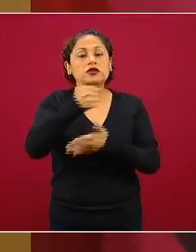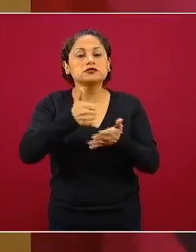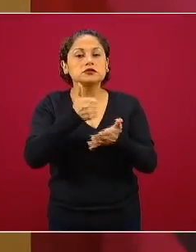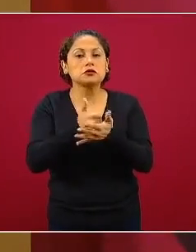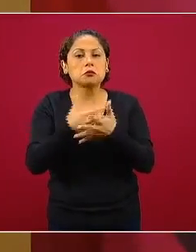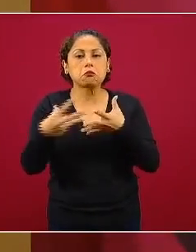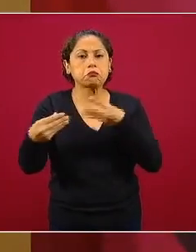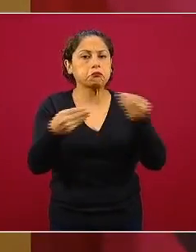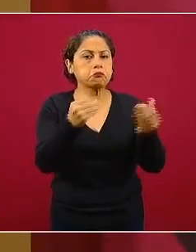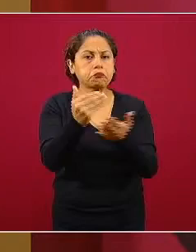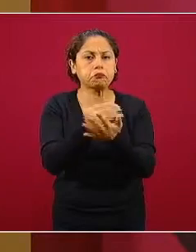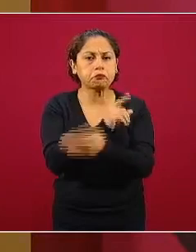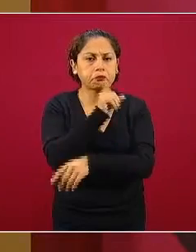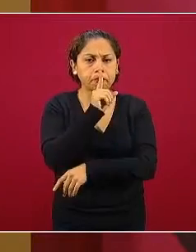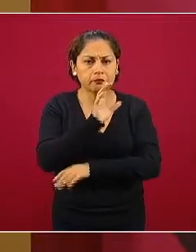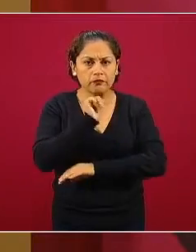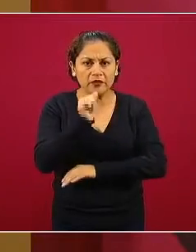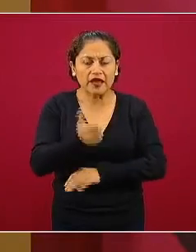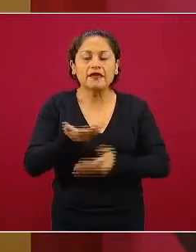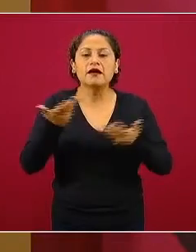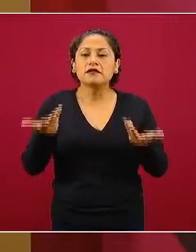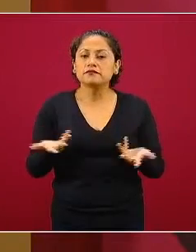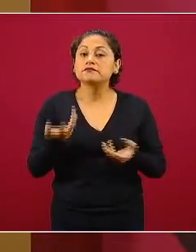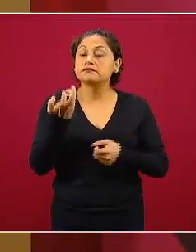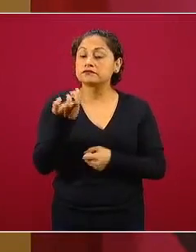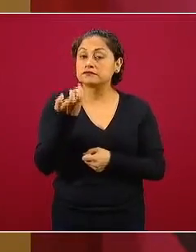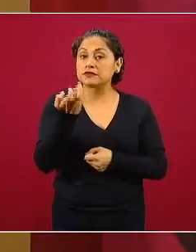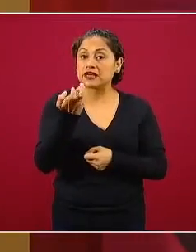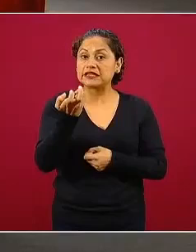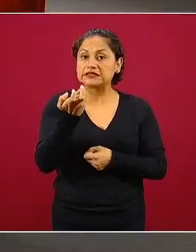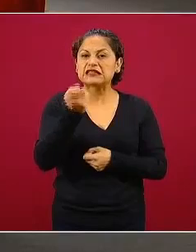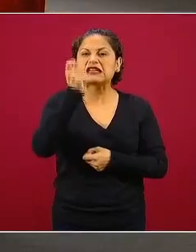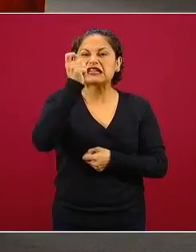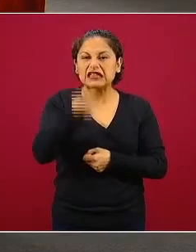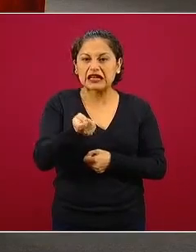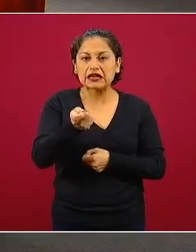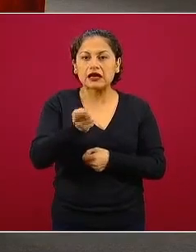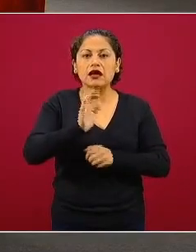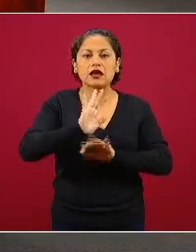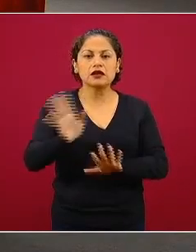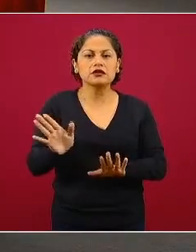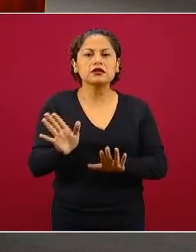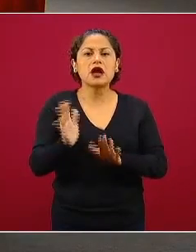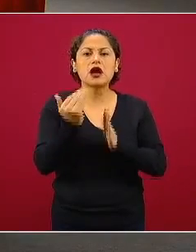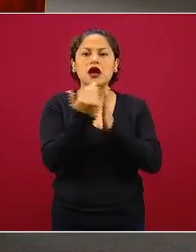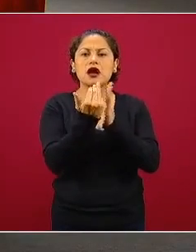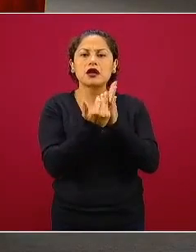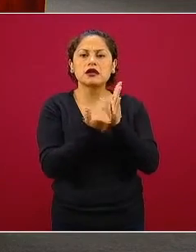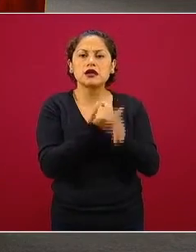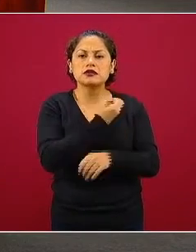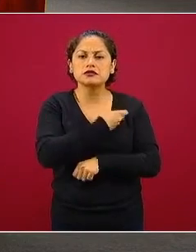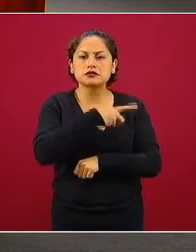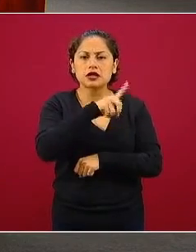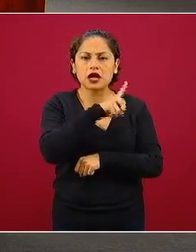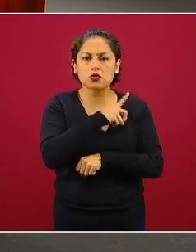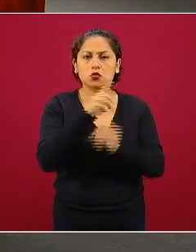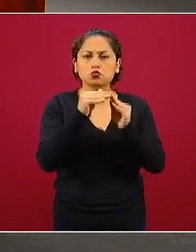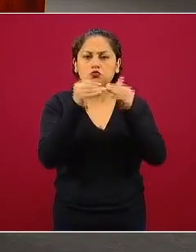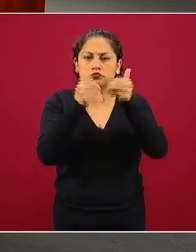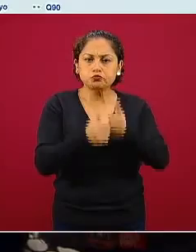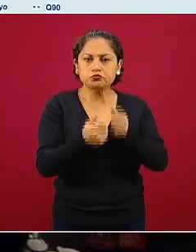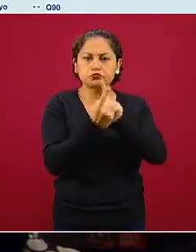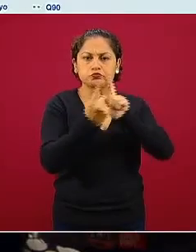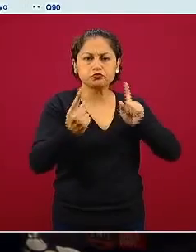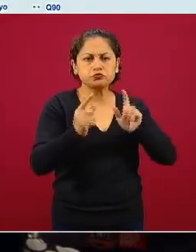una jornada nacional de sana distancia pero eso no quiere decir que localmente deban prevalecer algunas condiciones